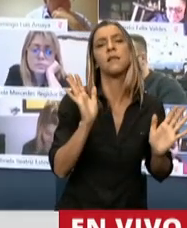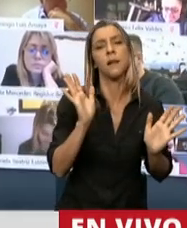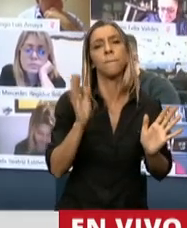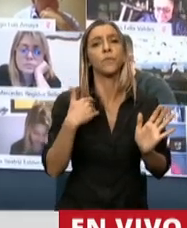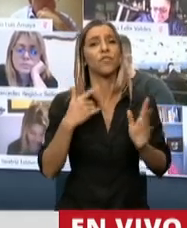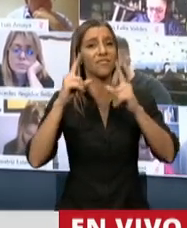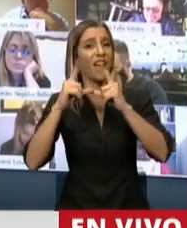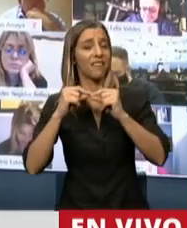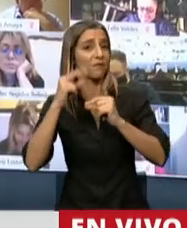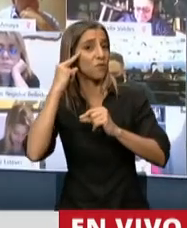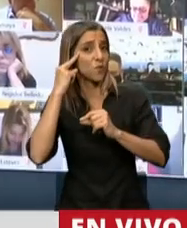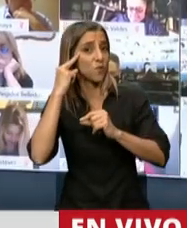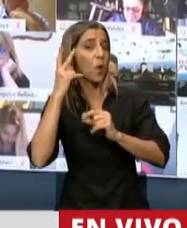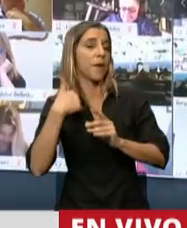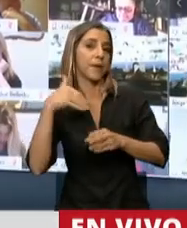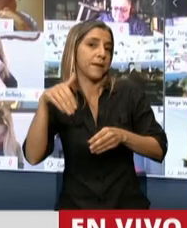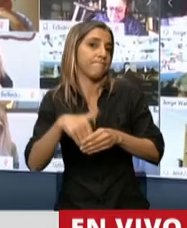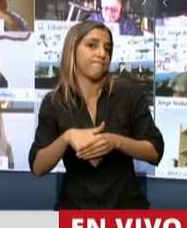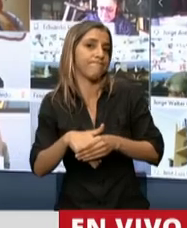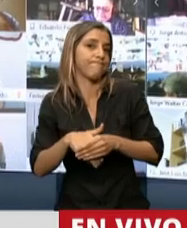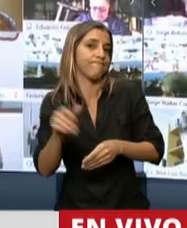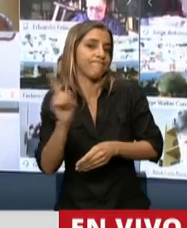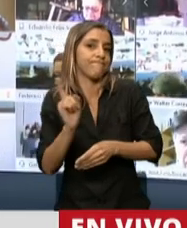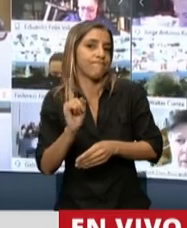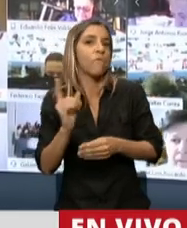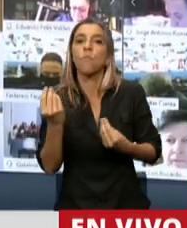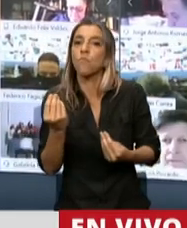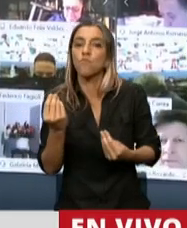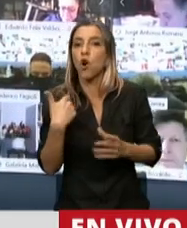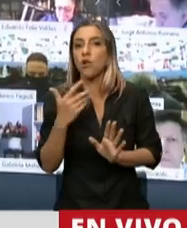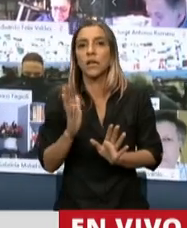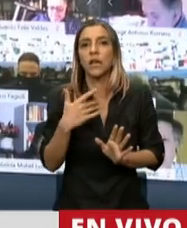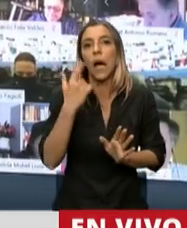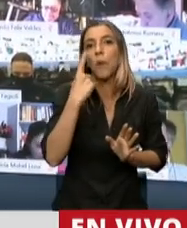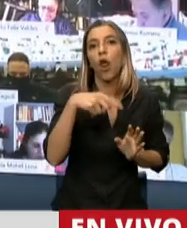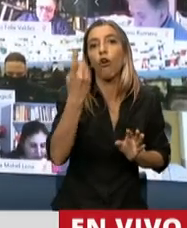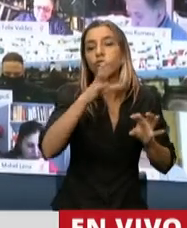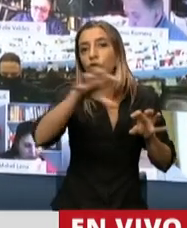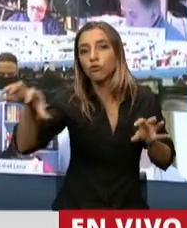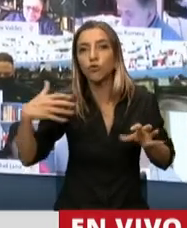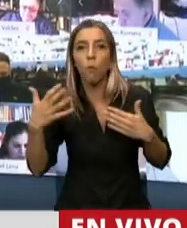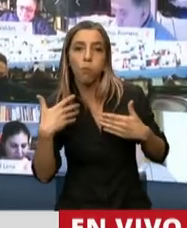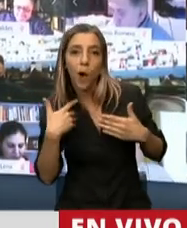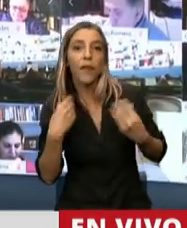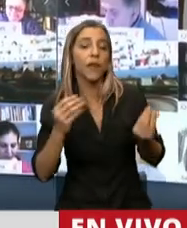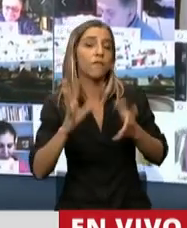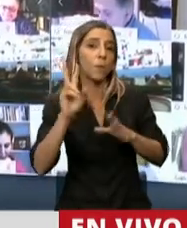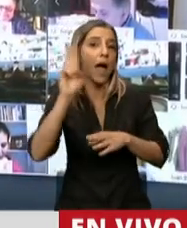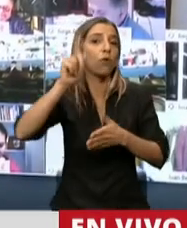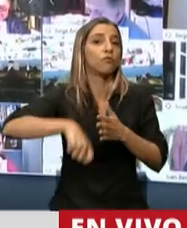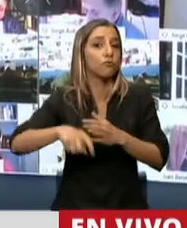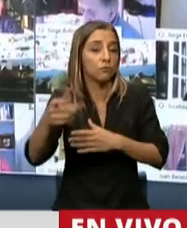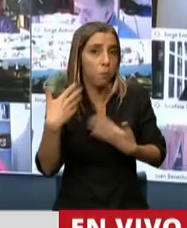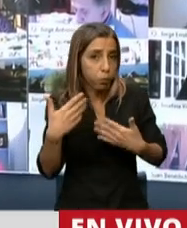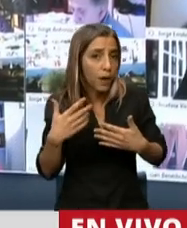el artículo noveno porque deja un margen de dudas a si podrían intervenir otras instituciones en la autorización de la vacuna.